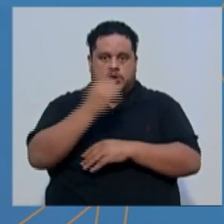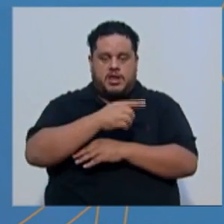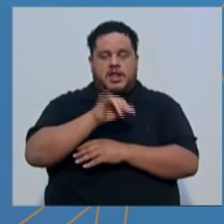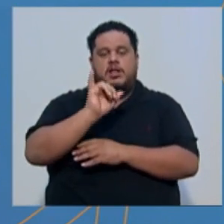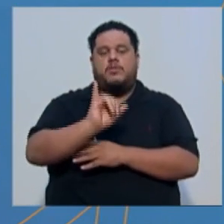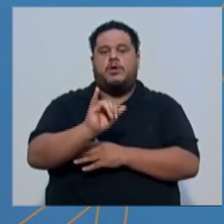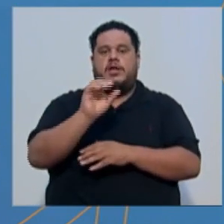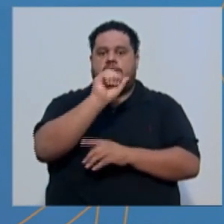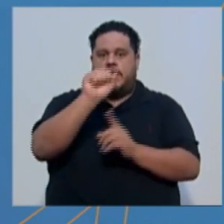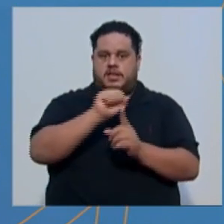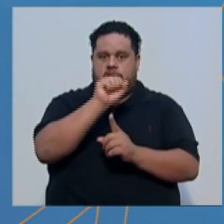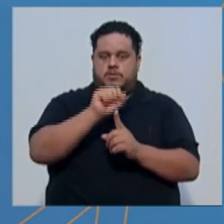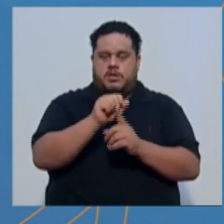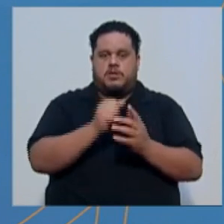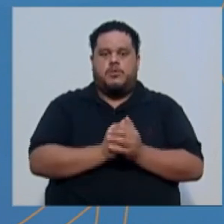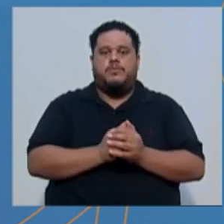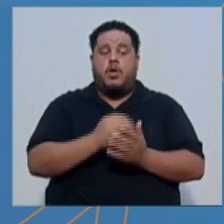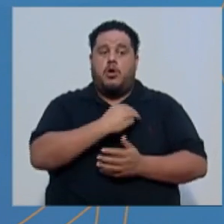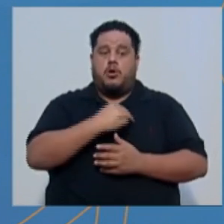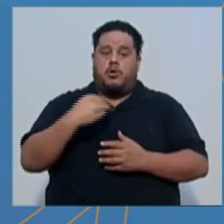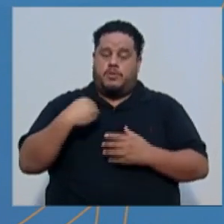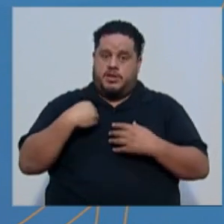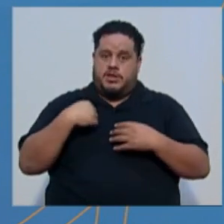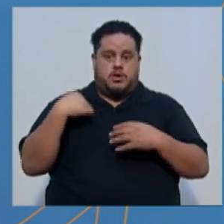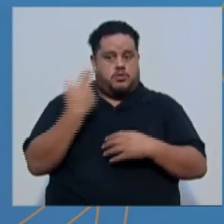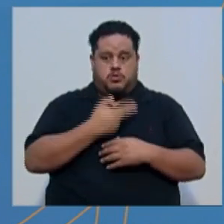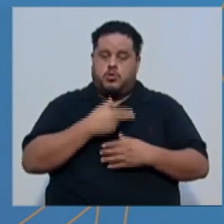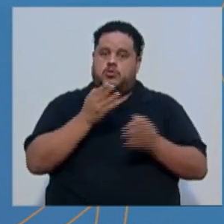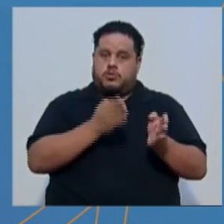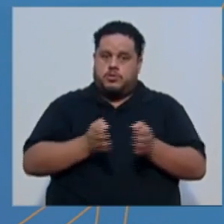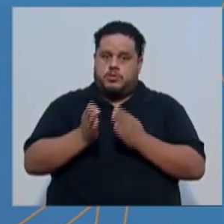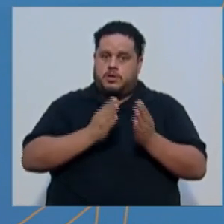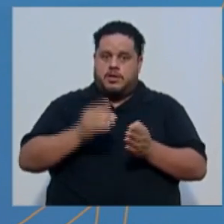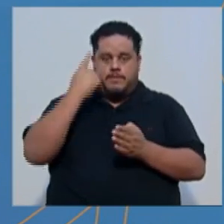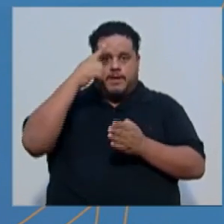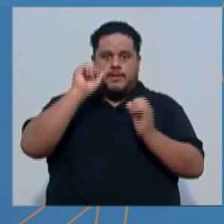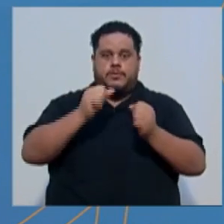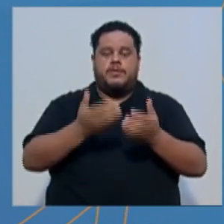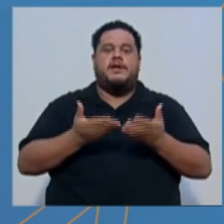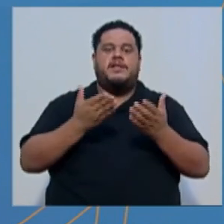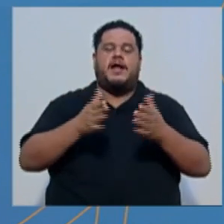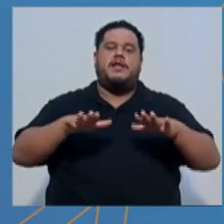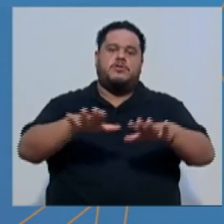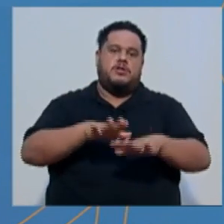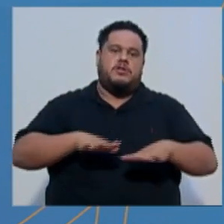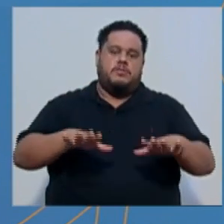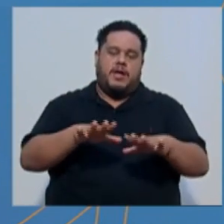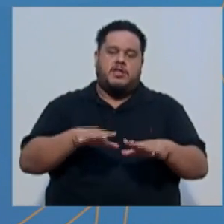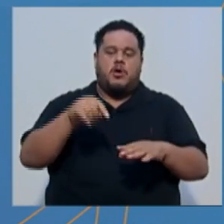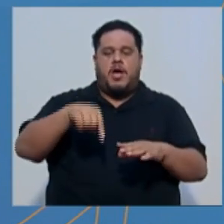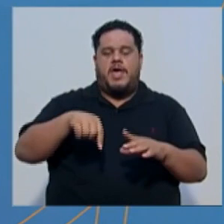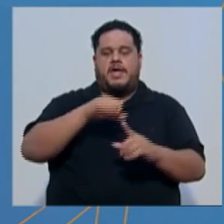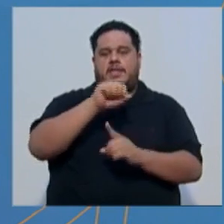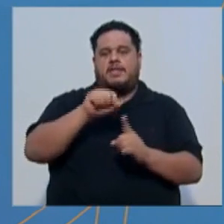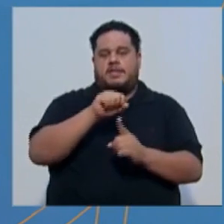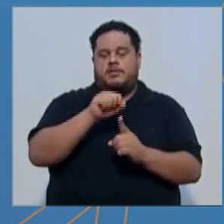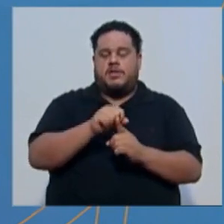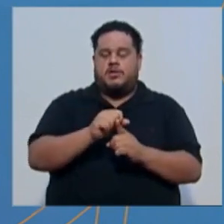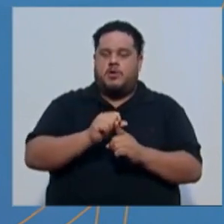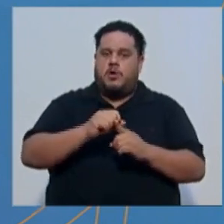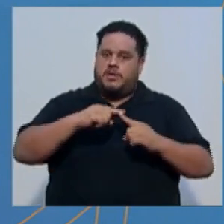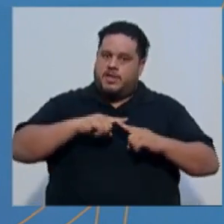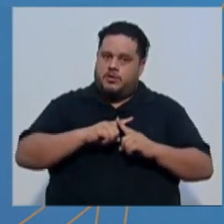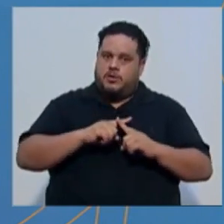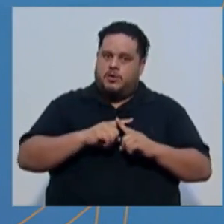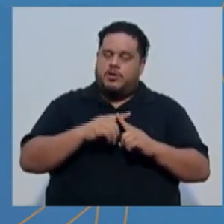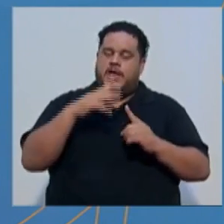misma circunstancia. Como ministerio nos hemos organizado para poder darle su espacio en medio de esta situación tan dolorosa y continuar